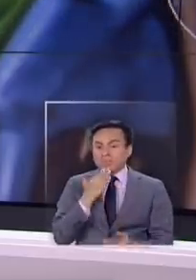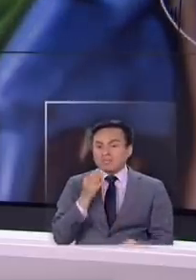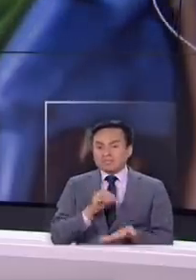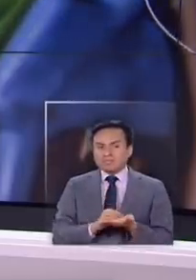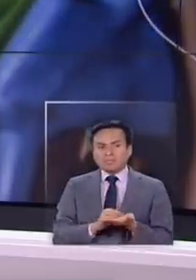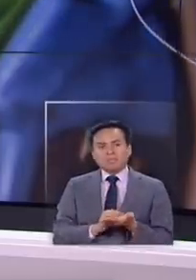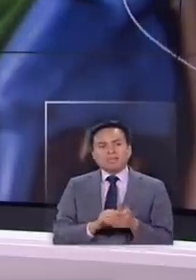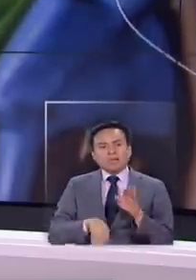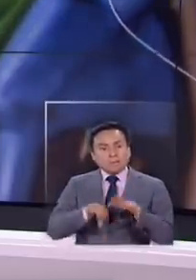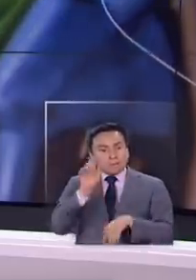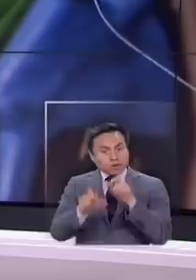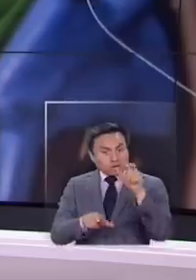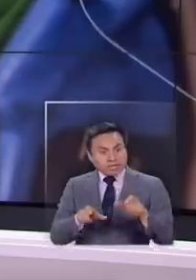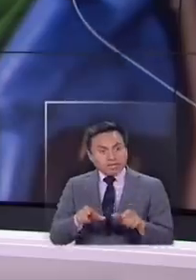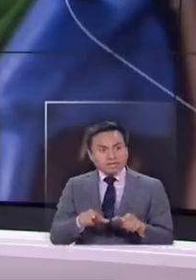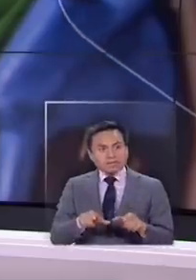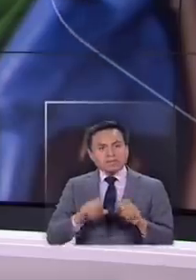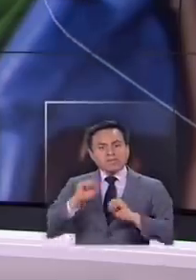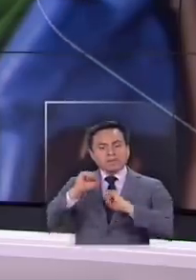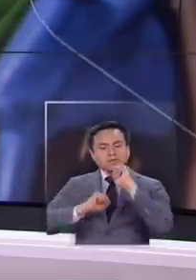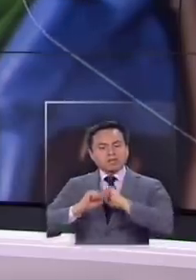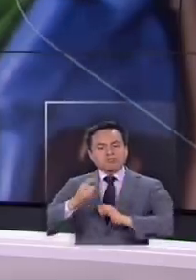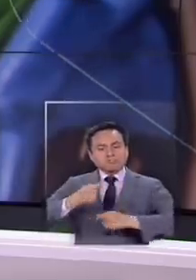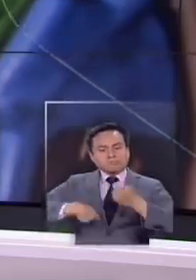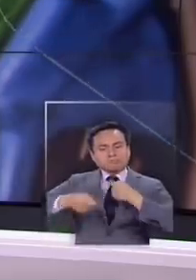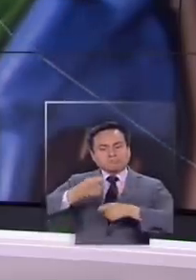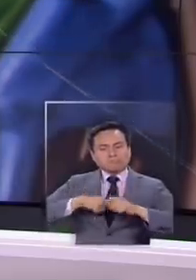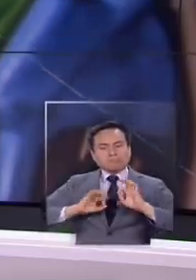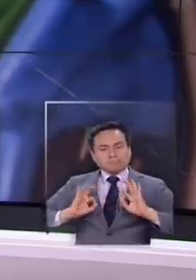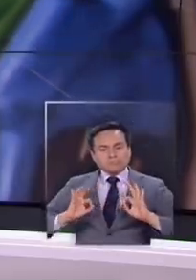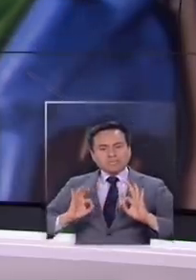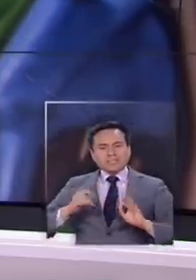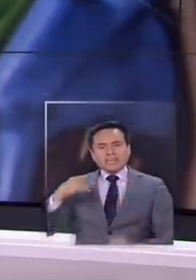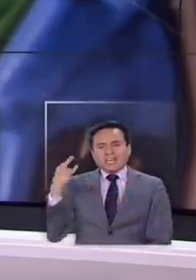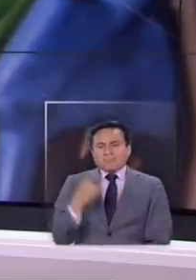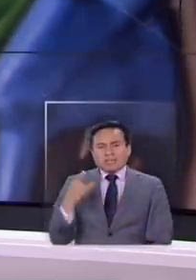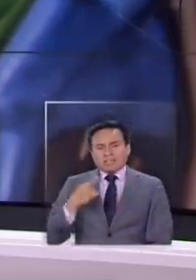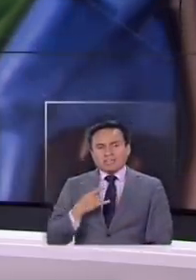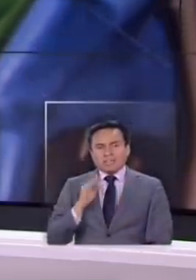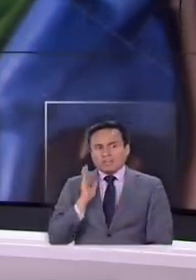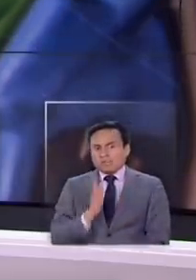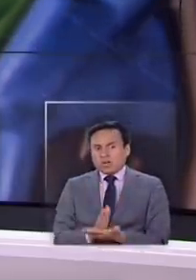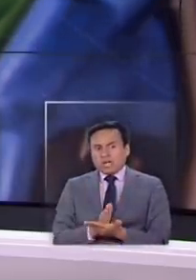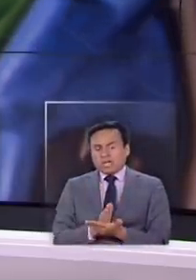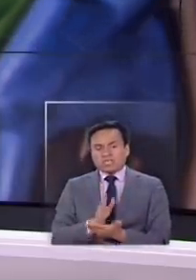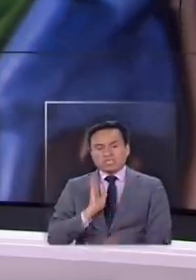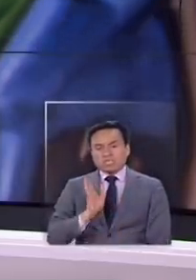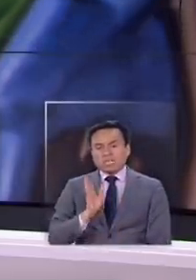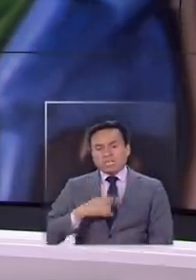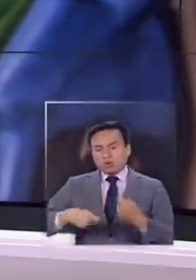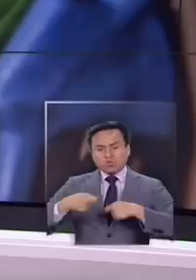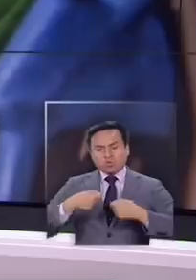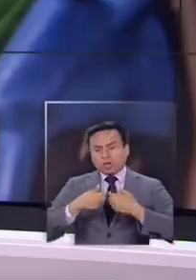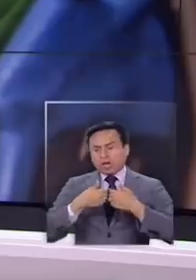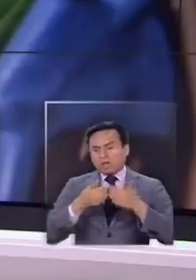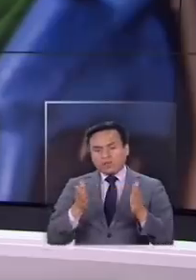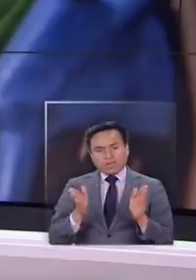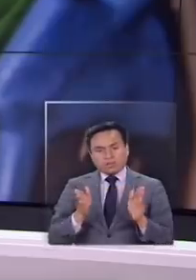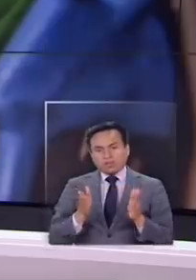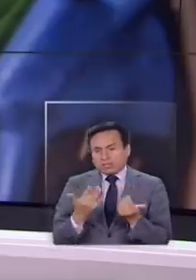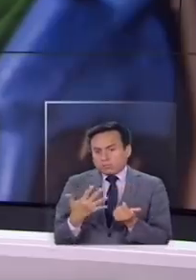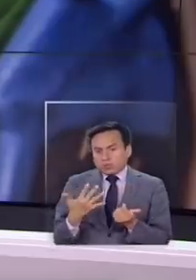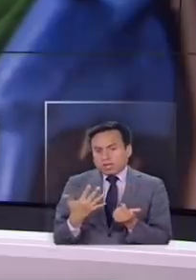Bueno, en su mayoría son pequeños empresarios que por la emergencia están obligados a mantener su negocio abierto. Son